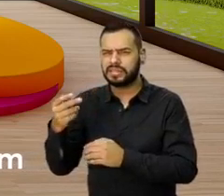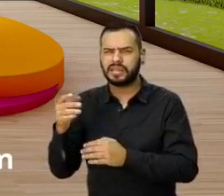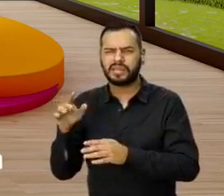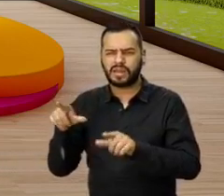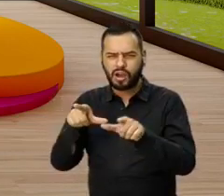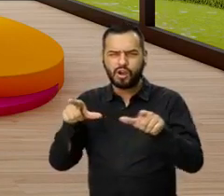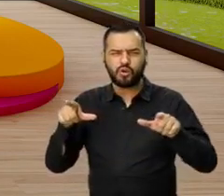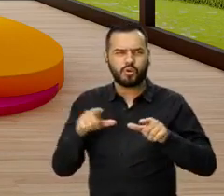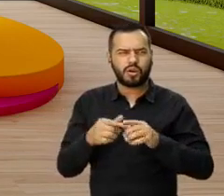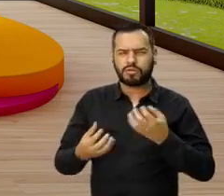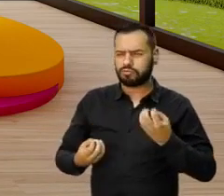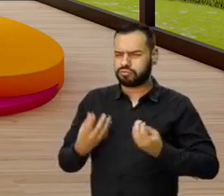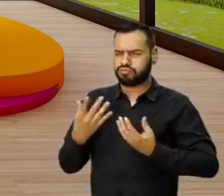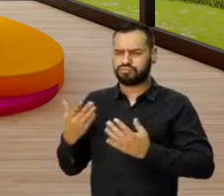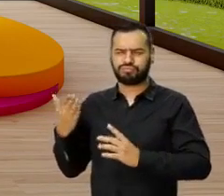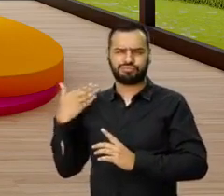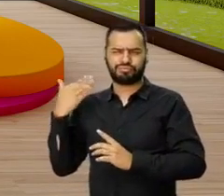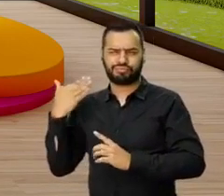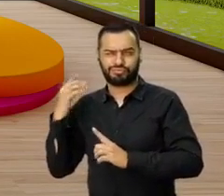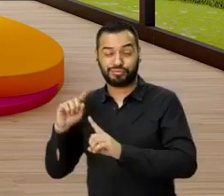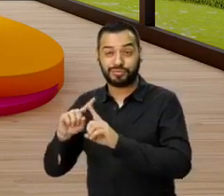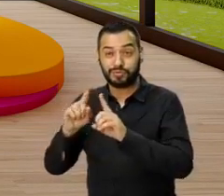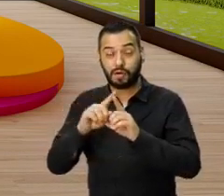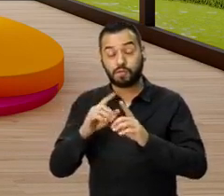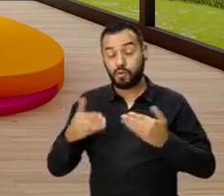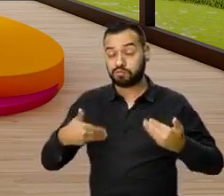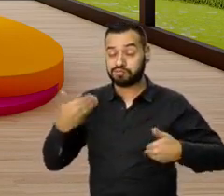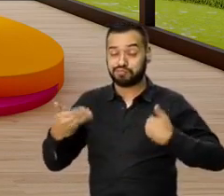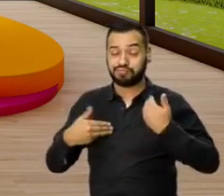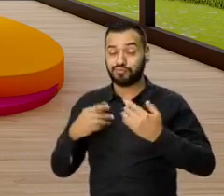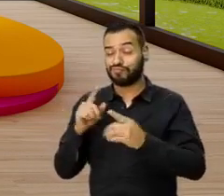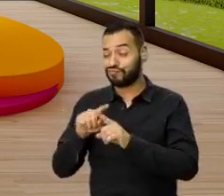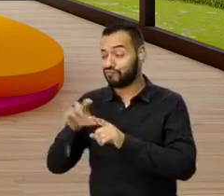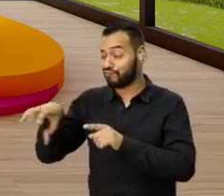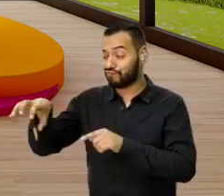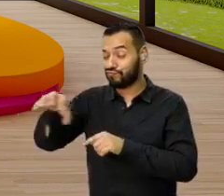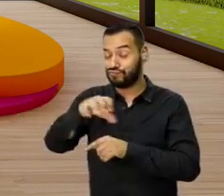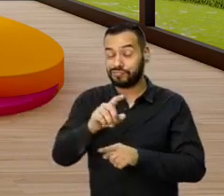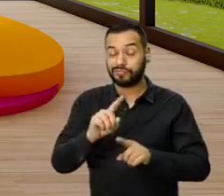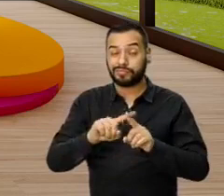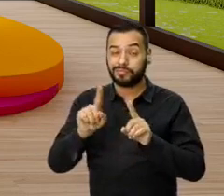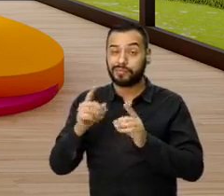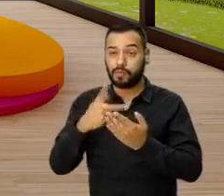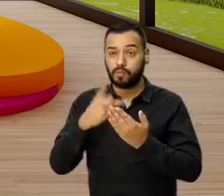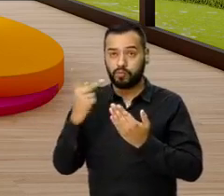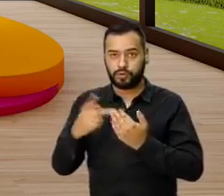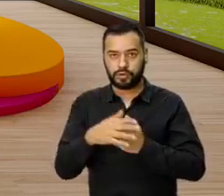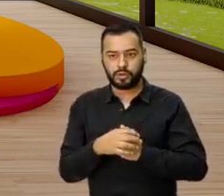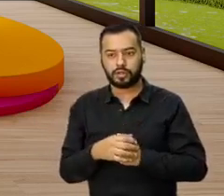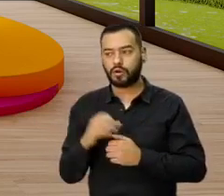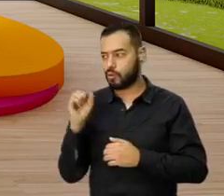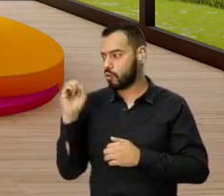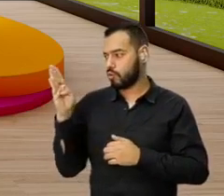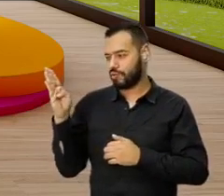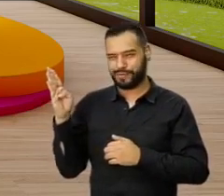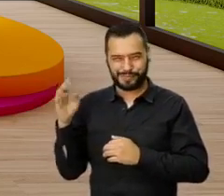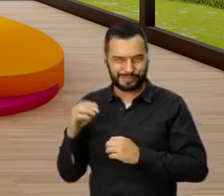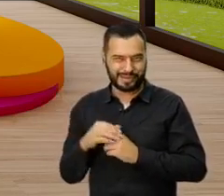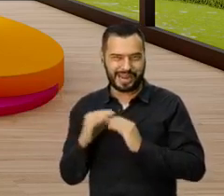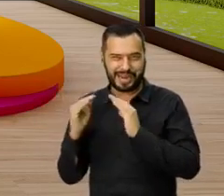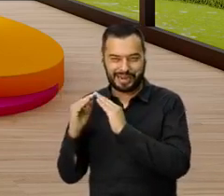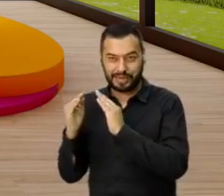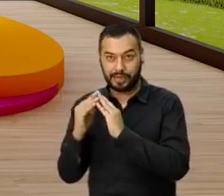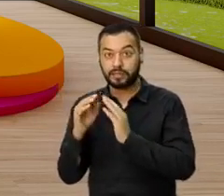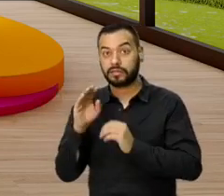gimnasio, puede disfrutar. Son muchas cosas que tiene el proyecto. O lo que podemos decir, lo que tú dices es un club, pero bueno, como